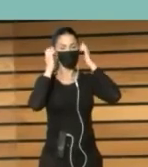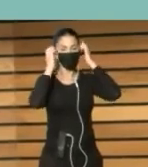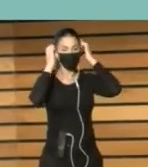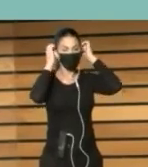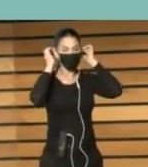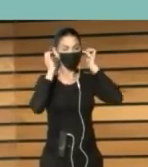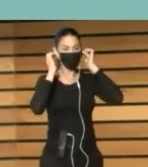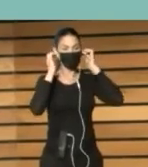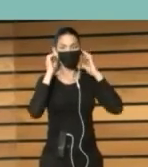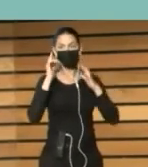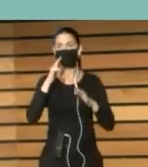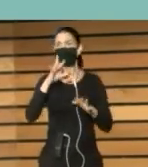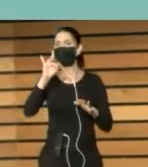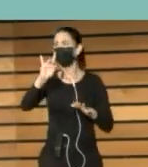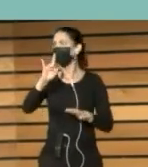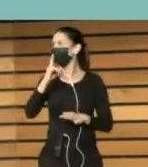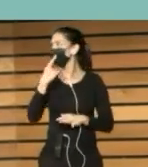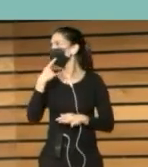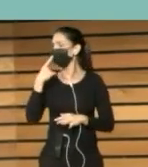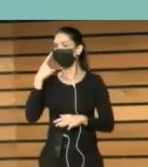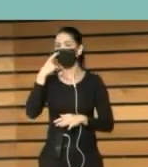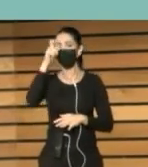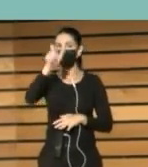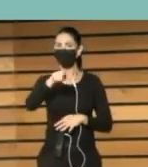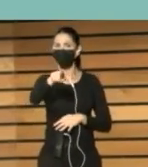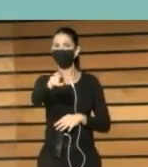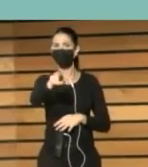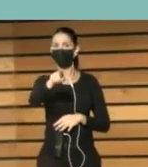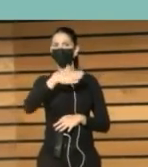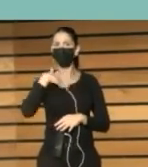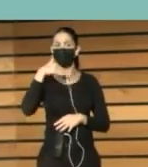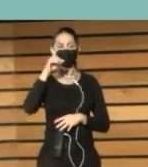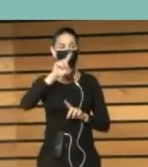Sí Aquí hay Hay una persona Sí